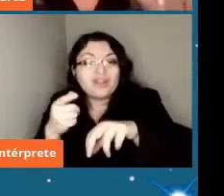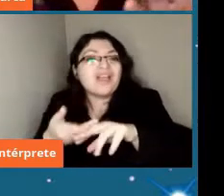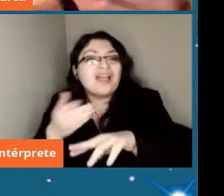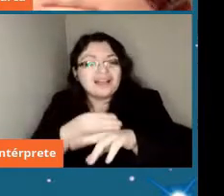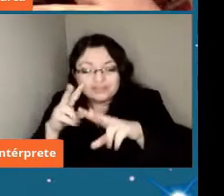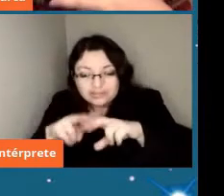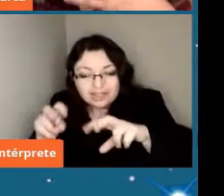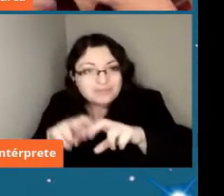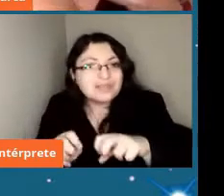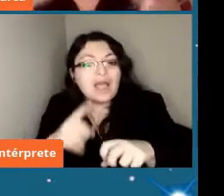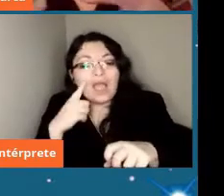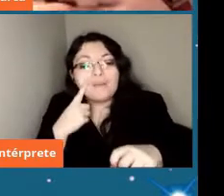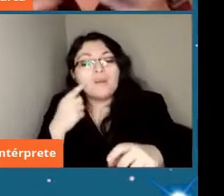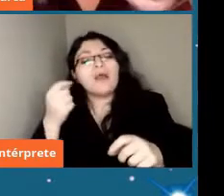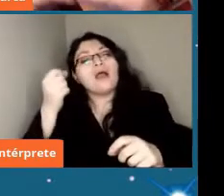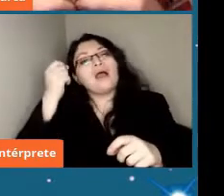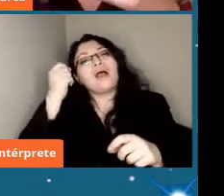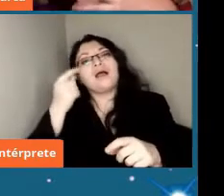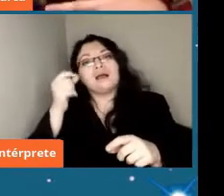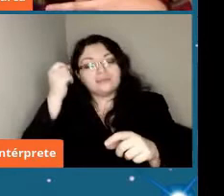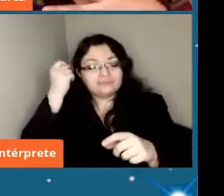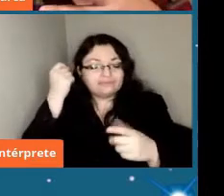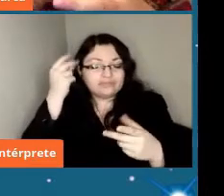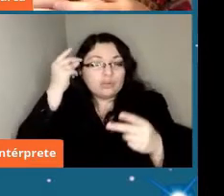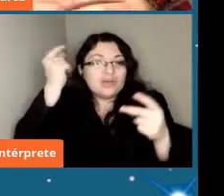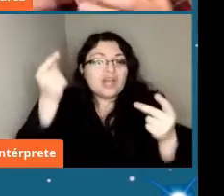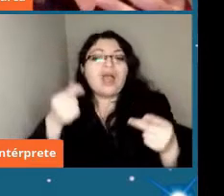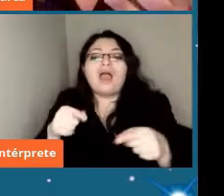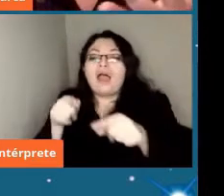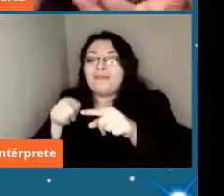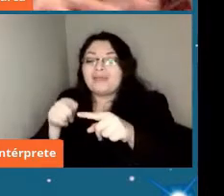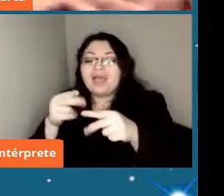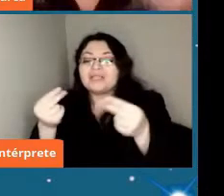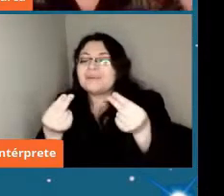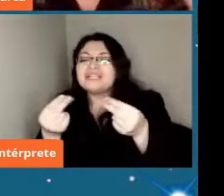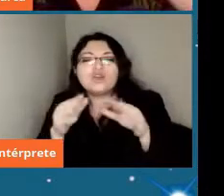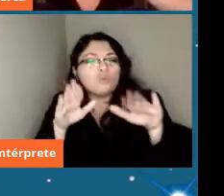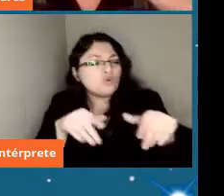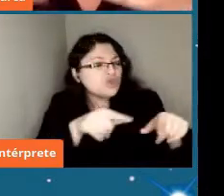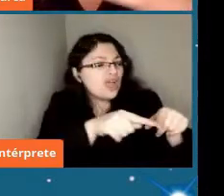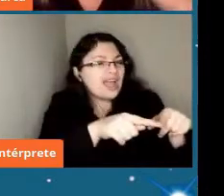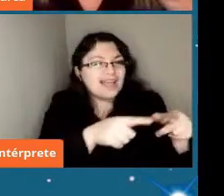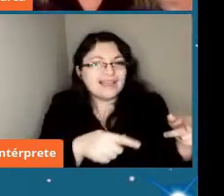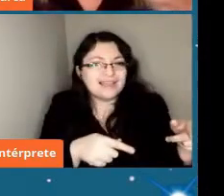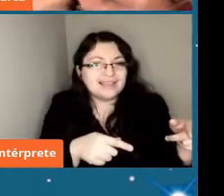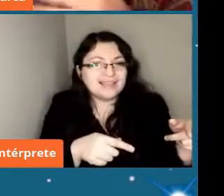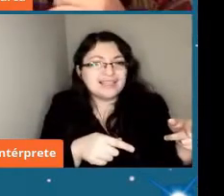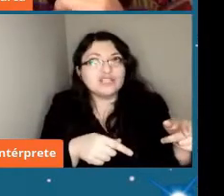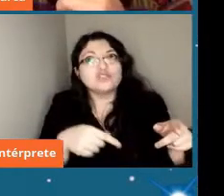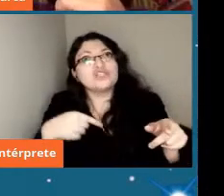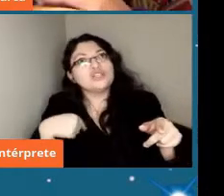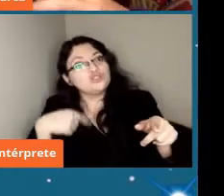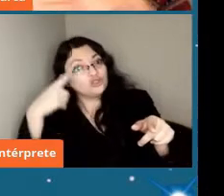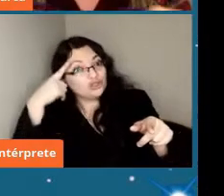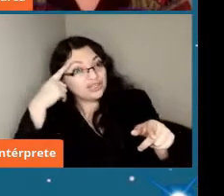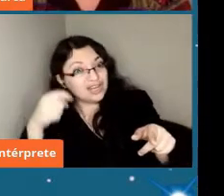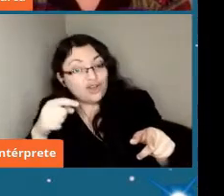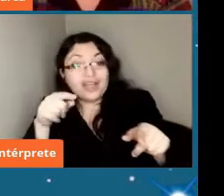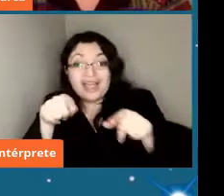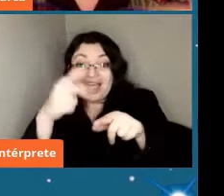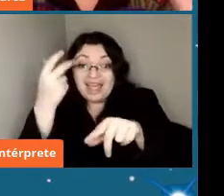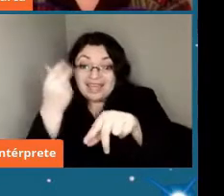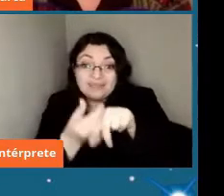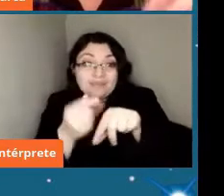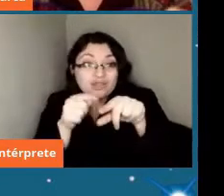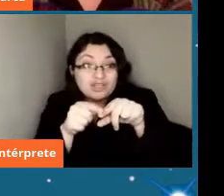decir una hipótesis esta composición se parece mucho a la de estos asteroides entonces vengo y propongo que ese meteorito puede